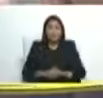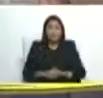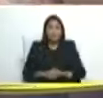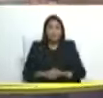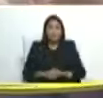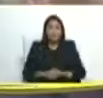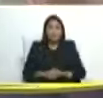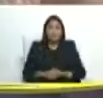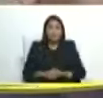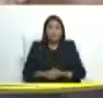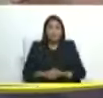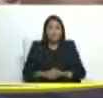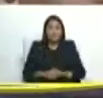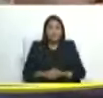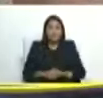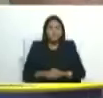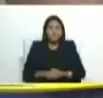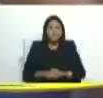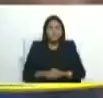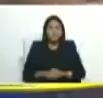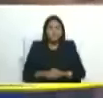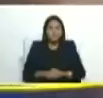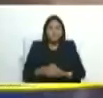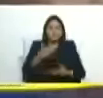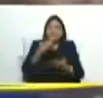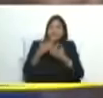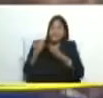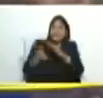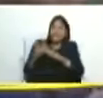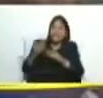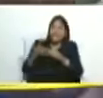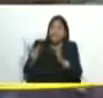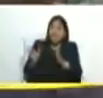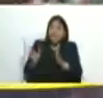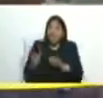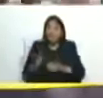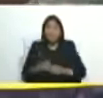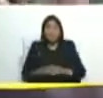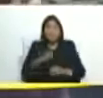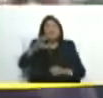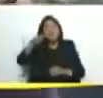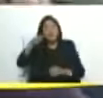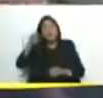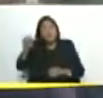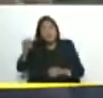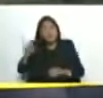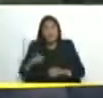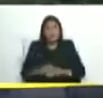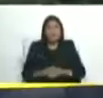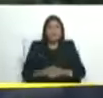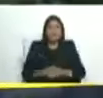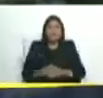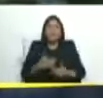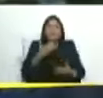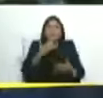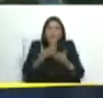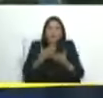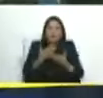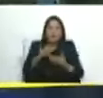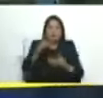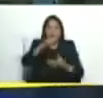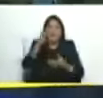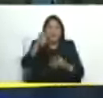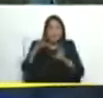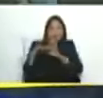gracias al poder de las instituciones públicas al poder electoral gracias a la Unión Nacional